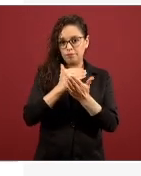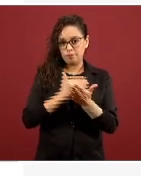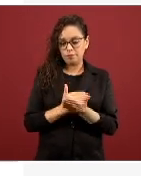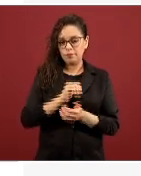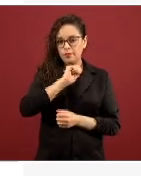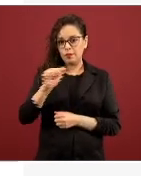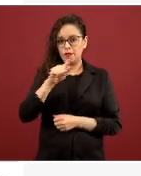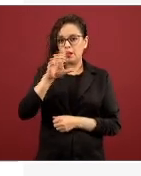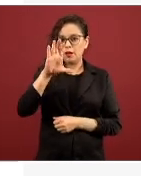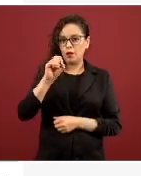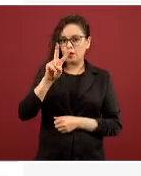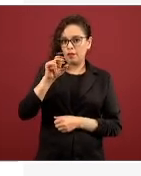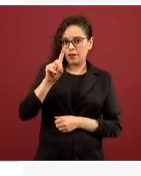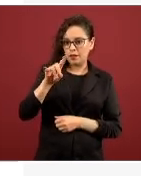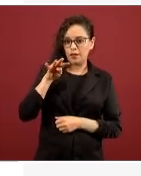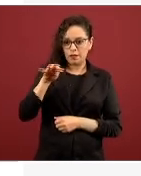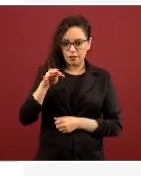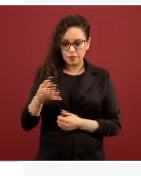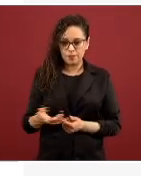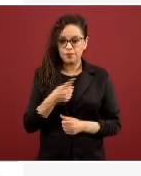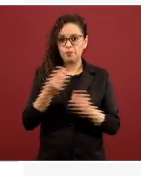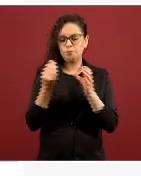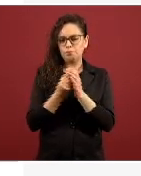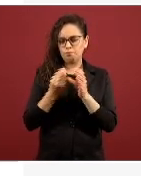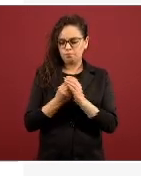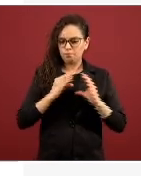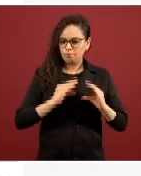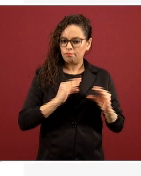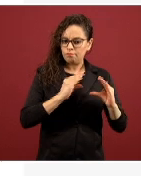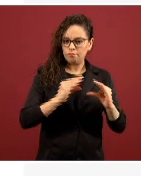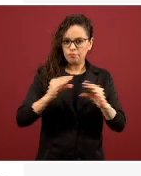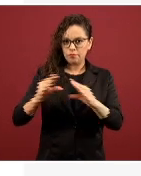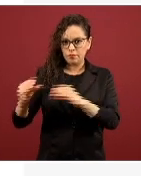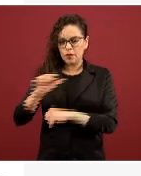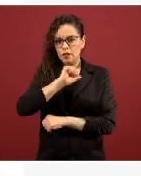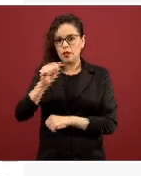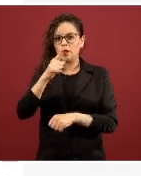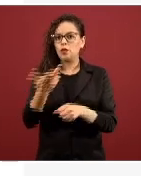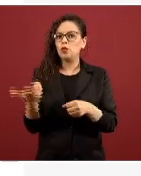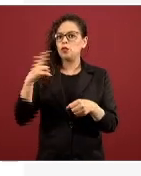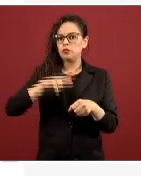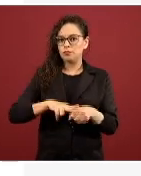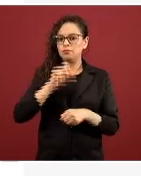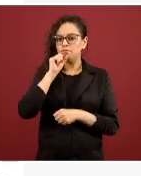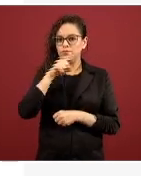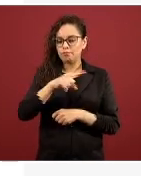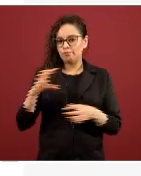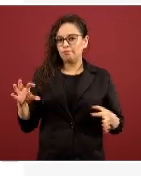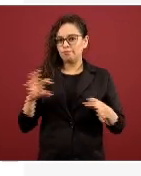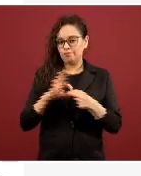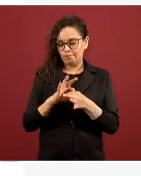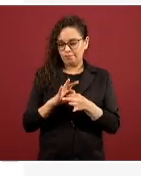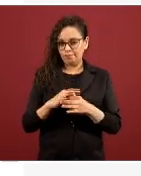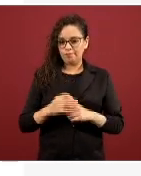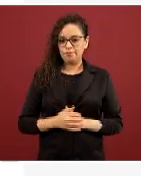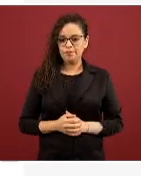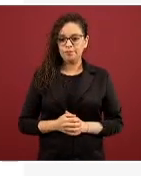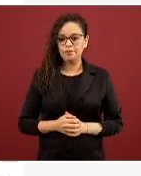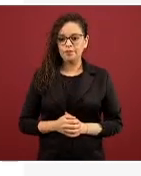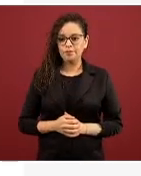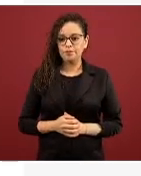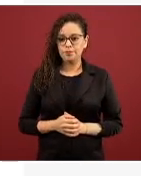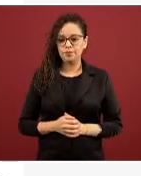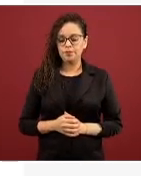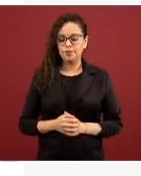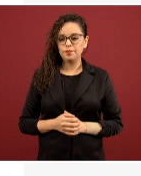Se han desarrollado acciones de capacitación para los hospitales de la Alianza. Es capacitación provista